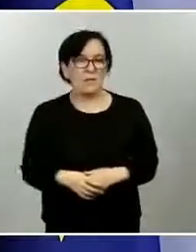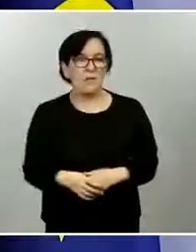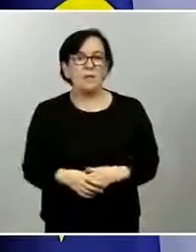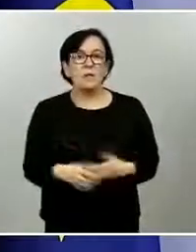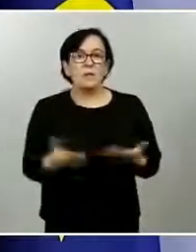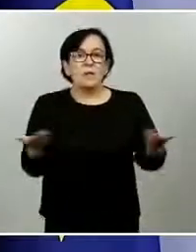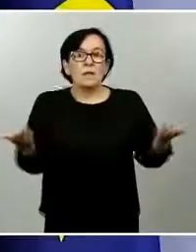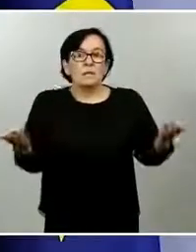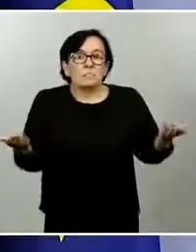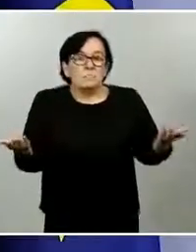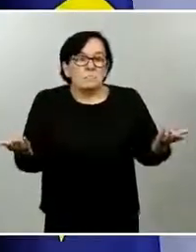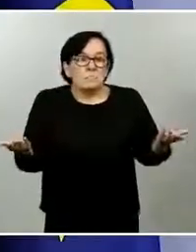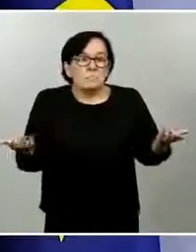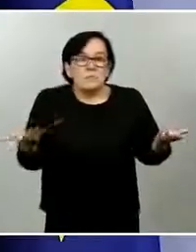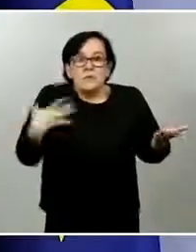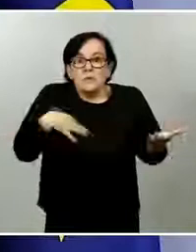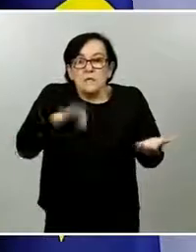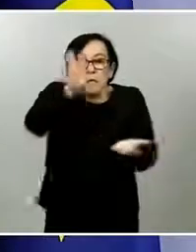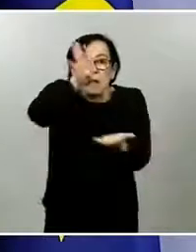842.550 test